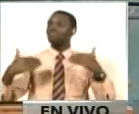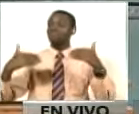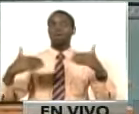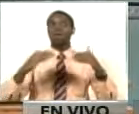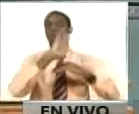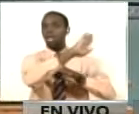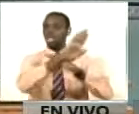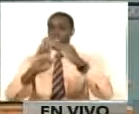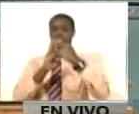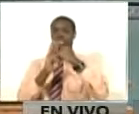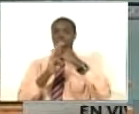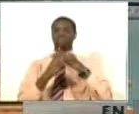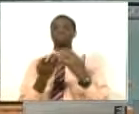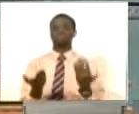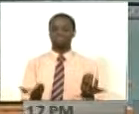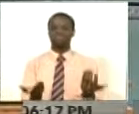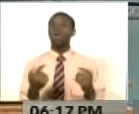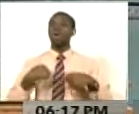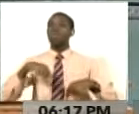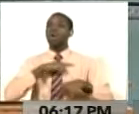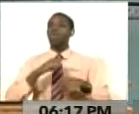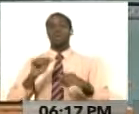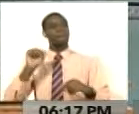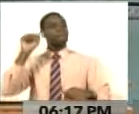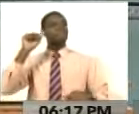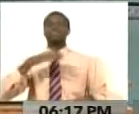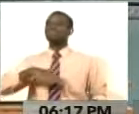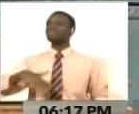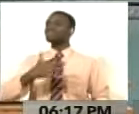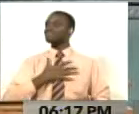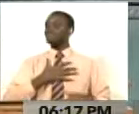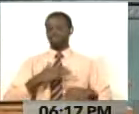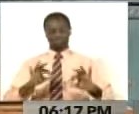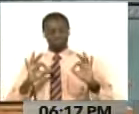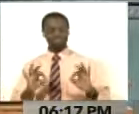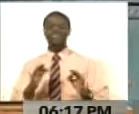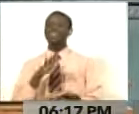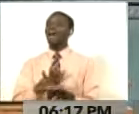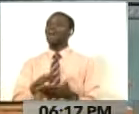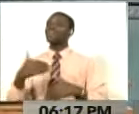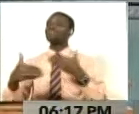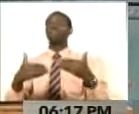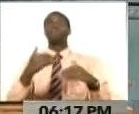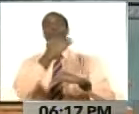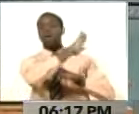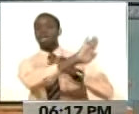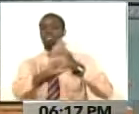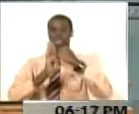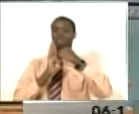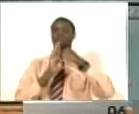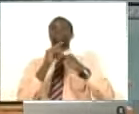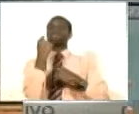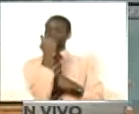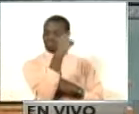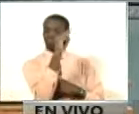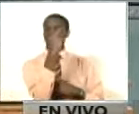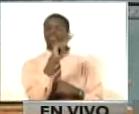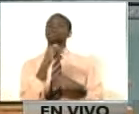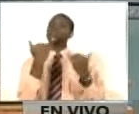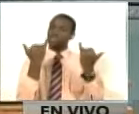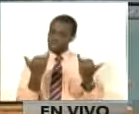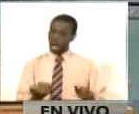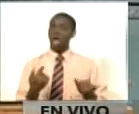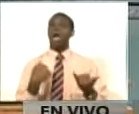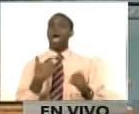y afectar el derecho a la patria, el derecho a vivir tranquilamente. Lo habíamos denunciado y hoy nuestro